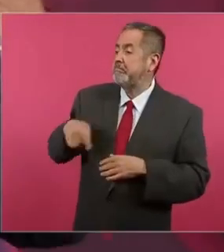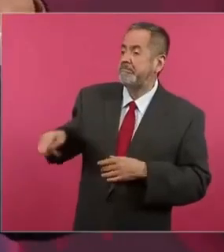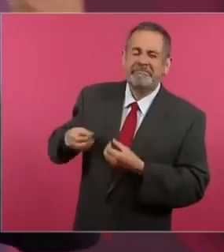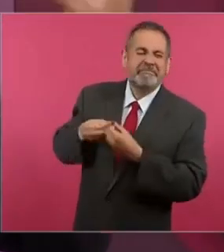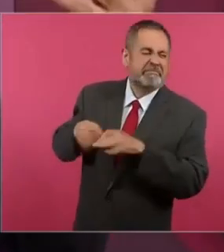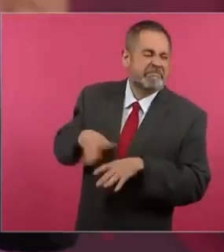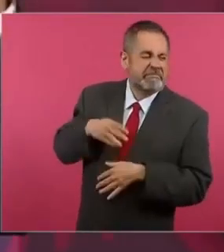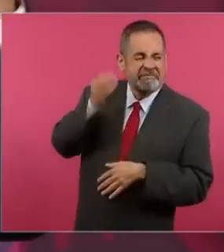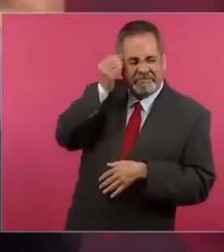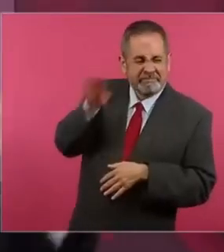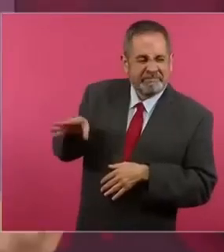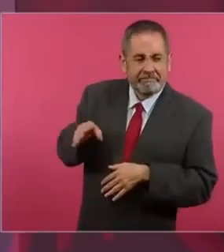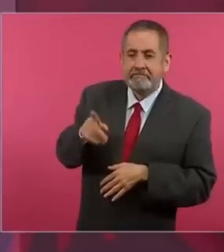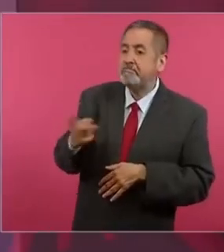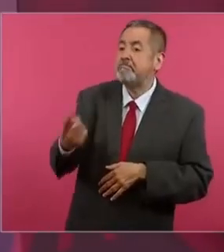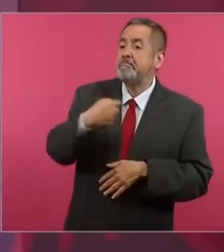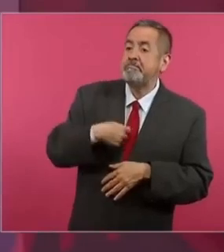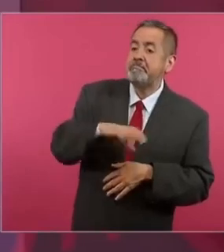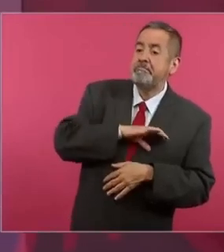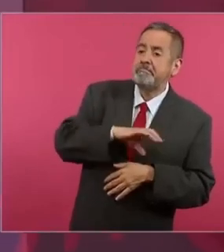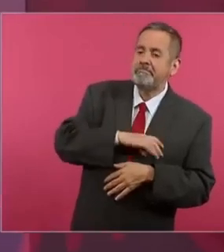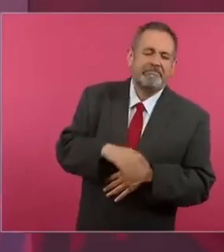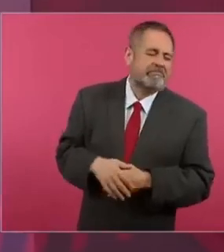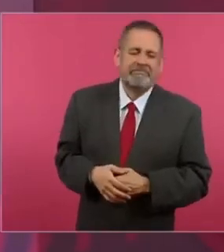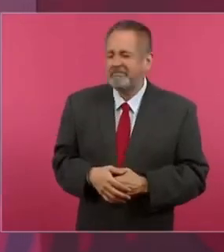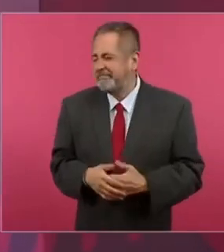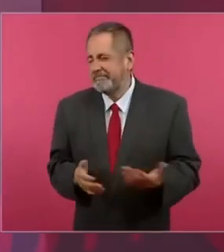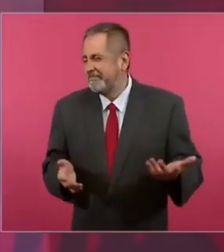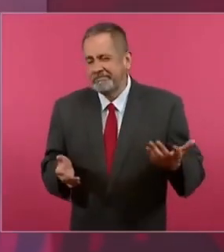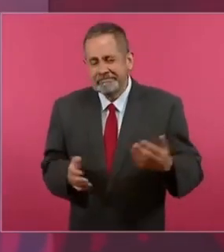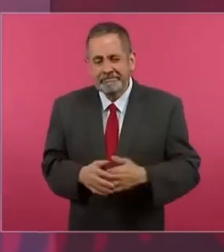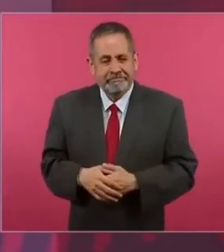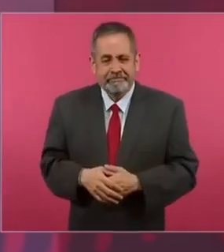a ganarse la simpatía del pueblo.